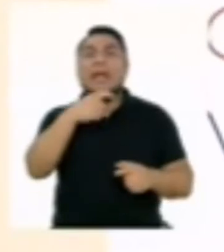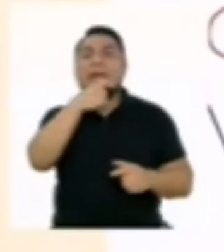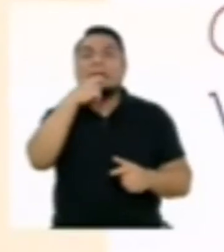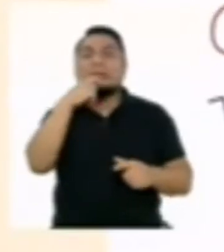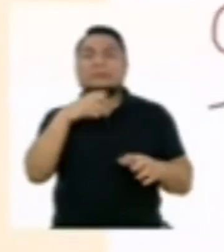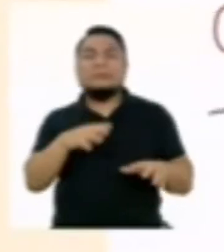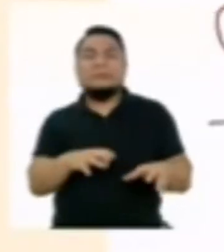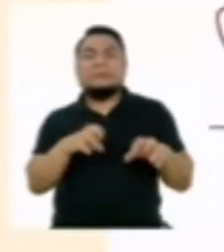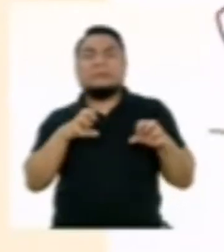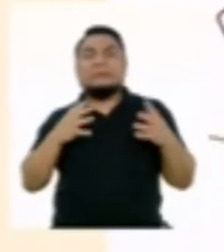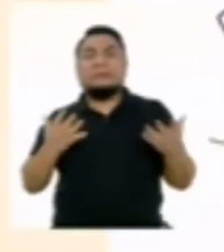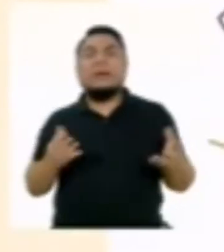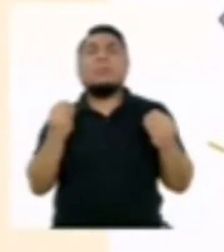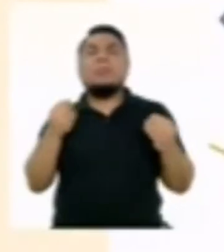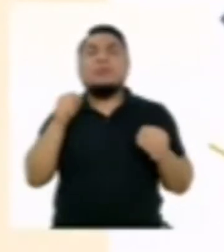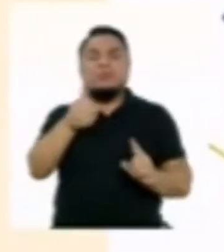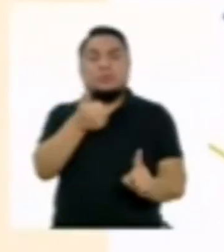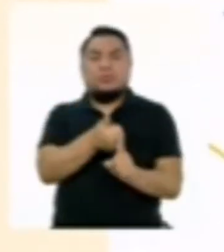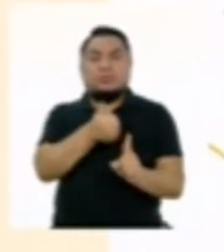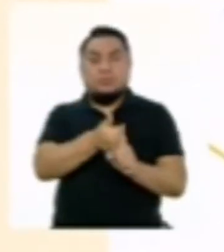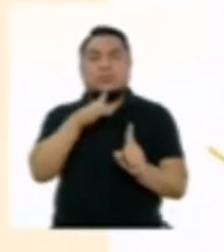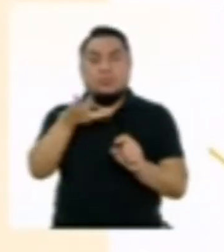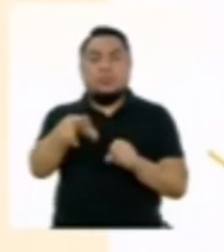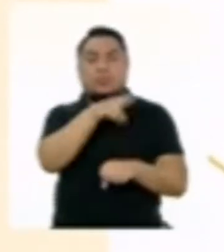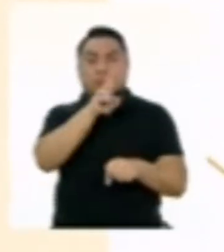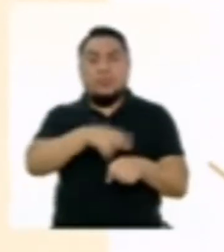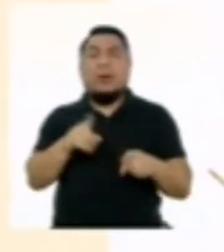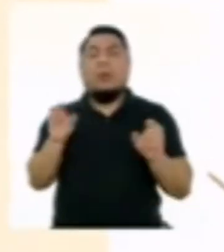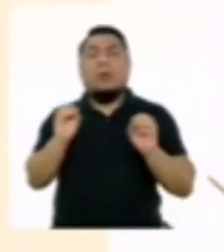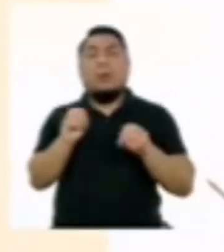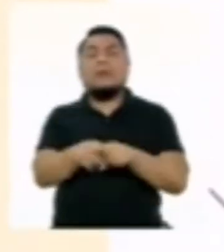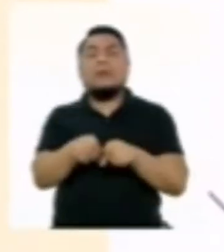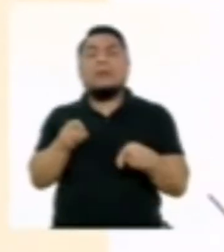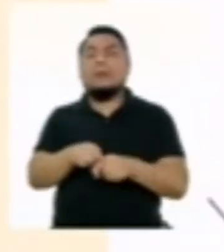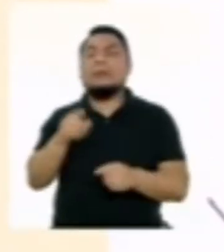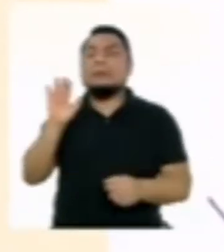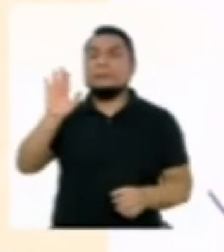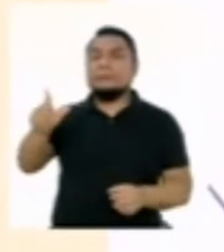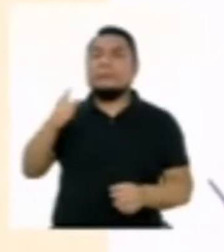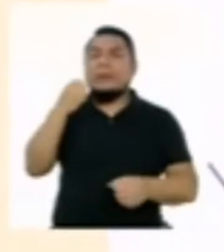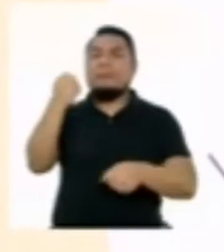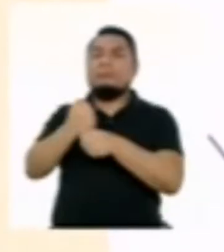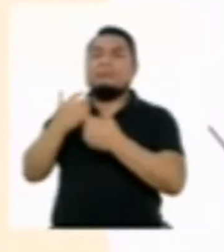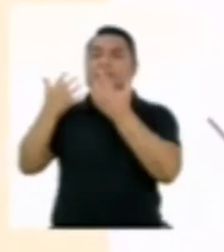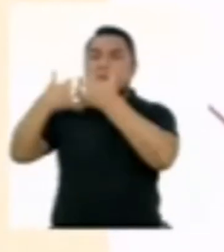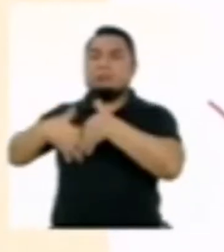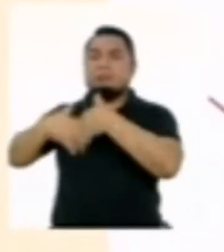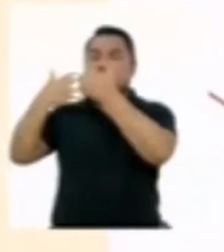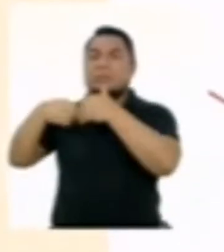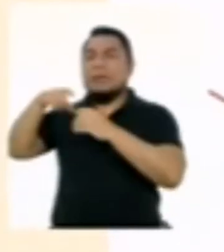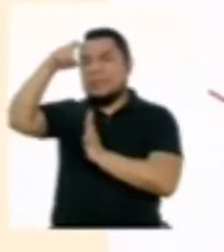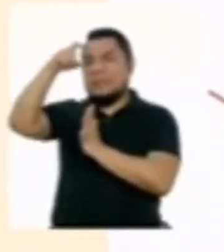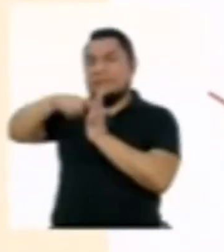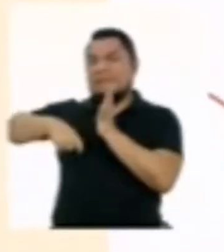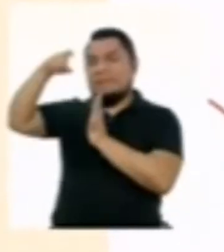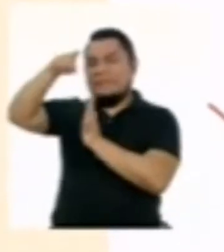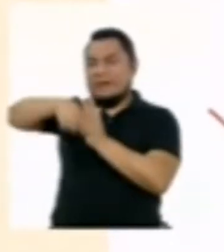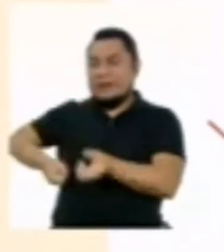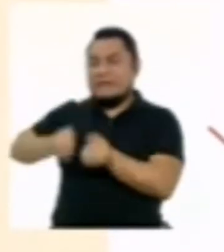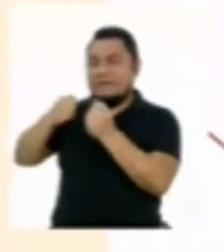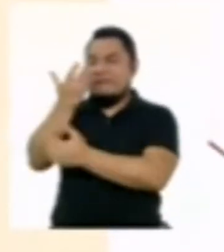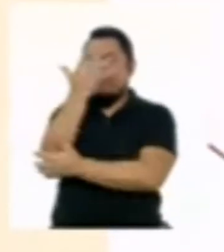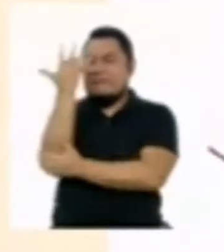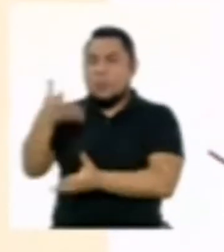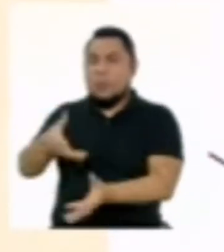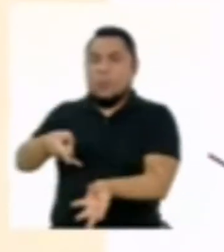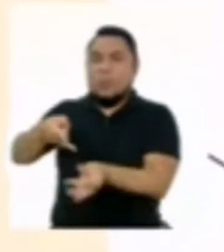Ocurre tanto por procesos naturales como las sequías, como por procesos vinculados a la producción, como la minería, la tala o